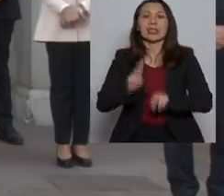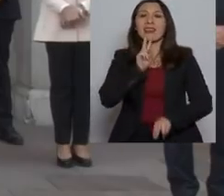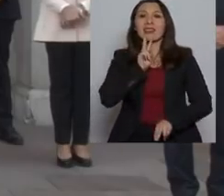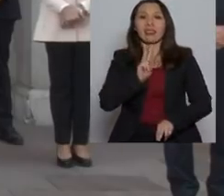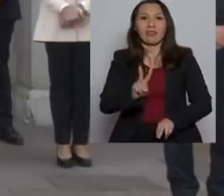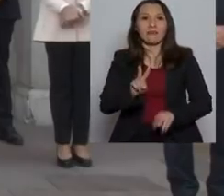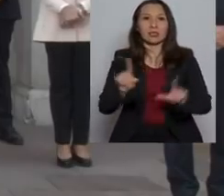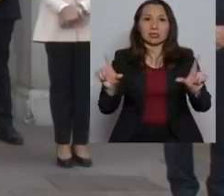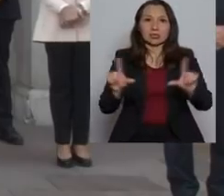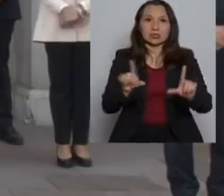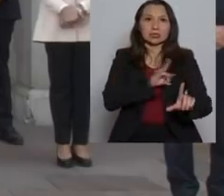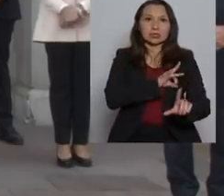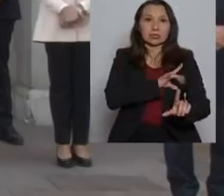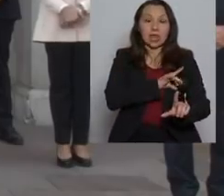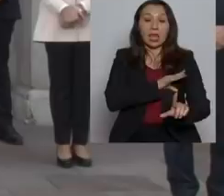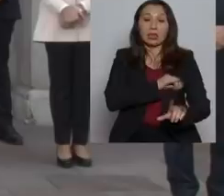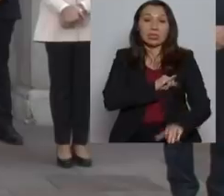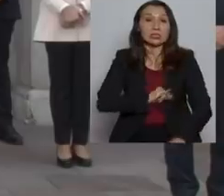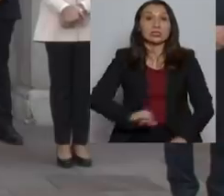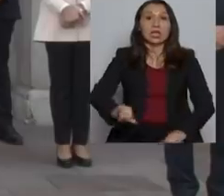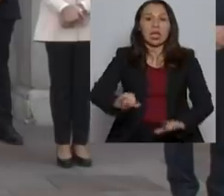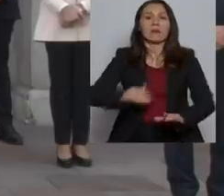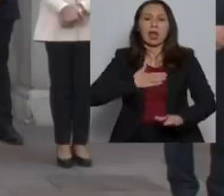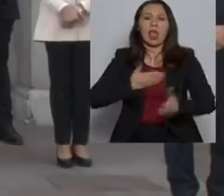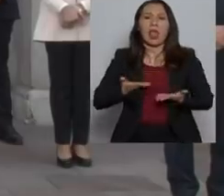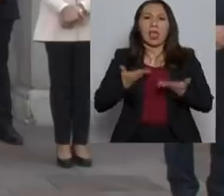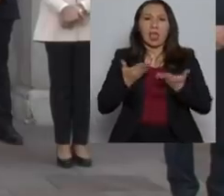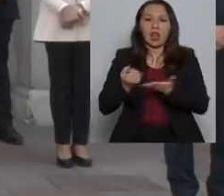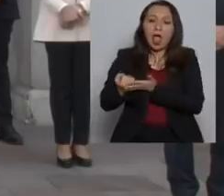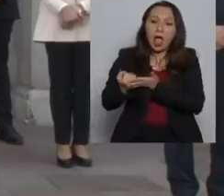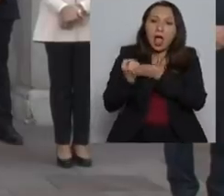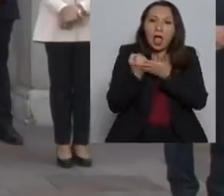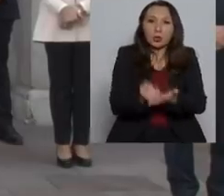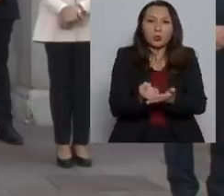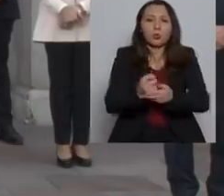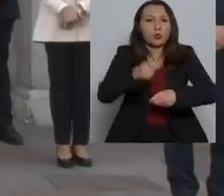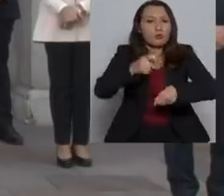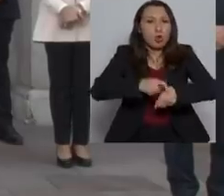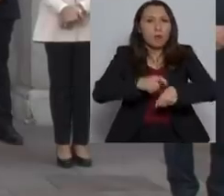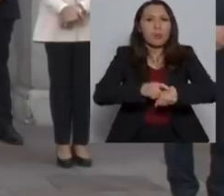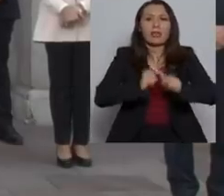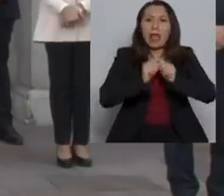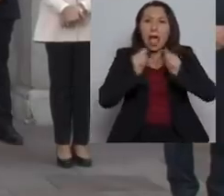televisión chilena, que siempre ha estado dispuesta a aportar en momentos y en campañas difíciles.